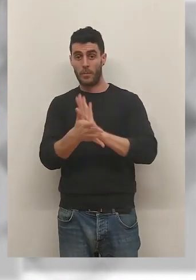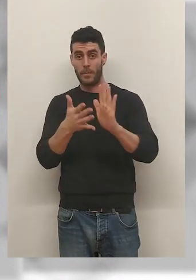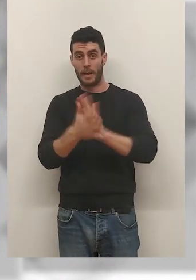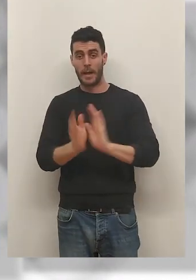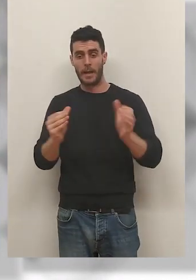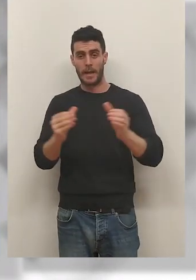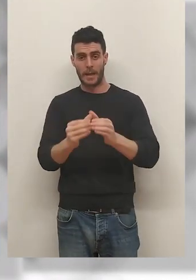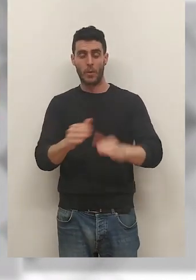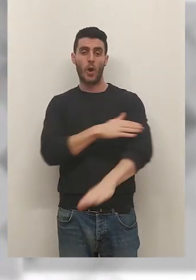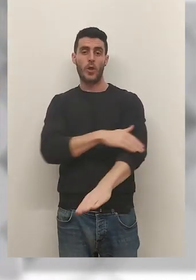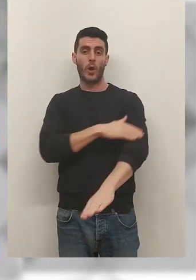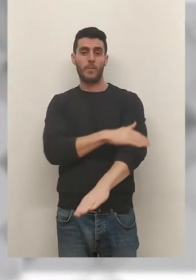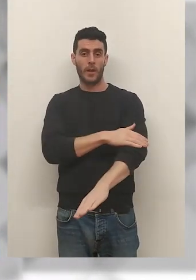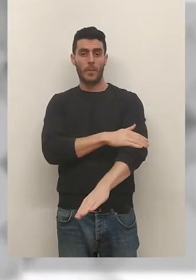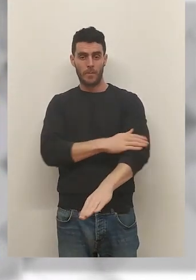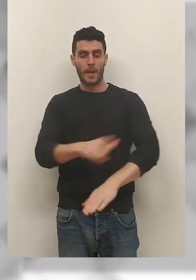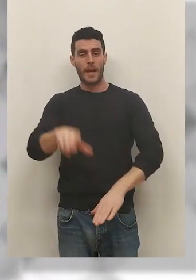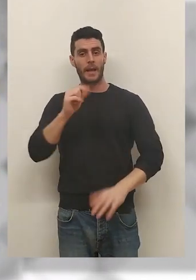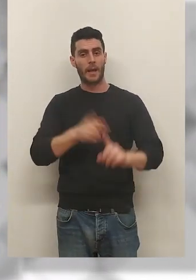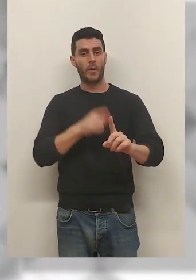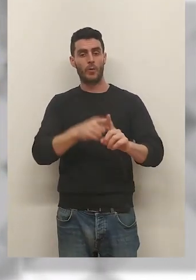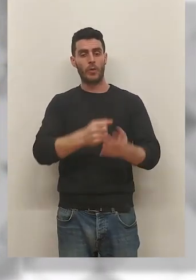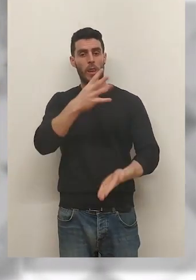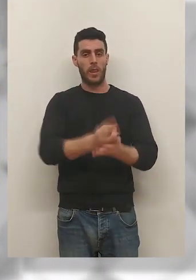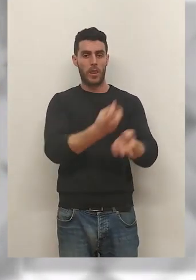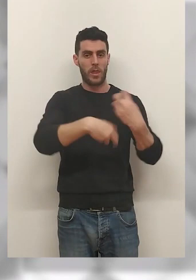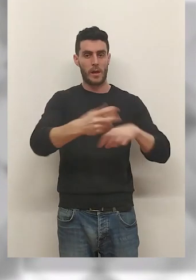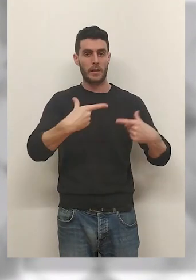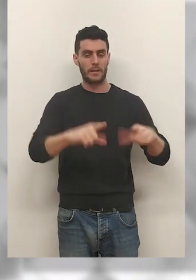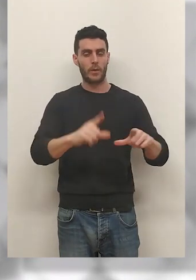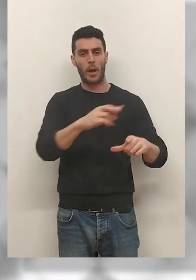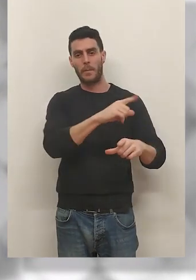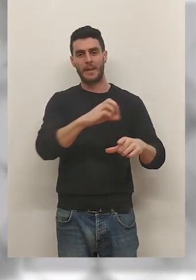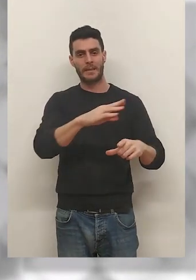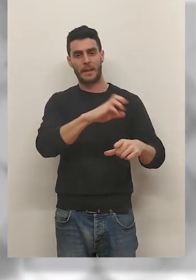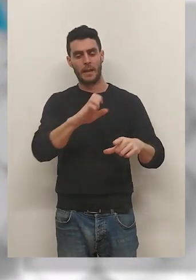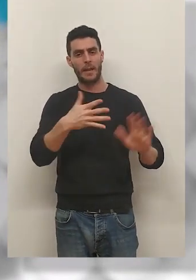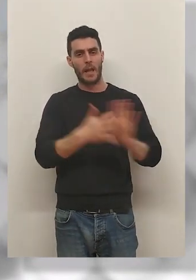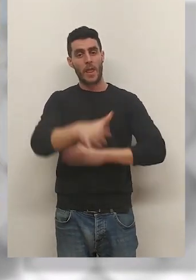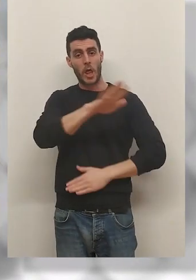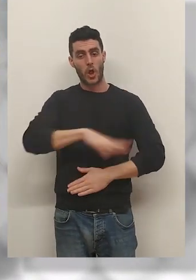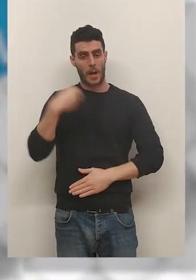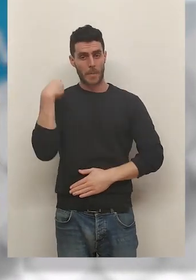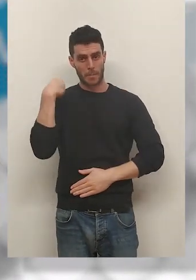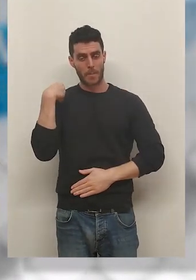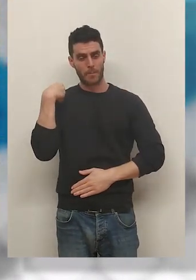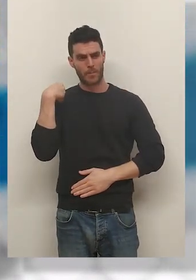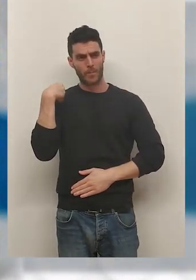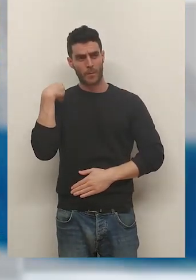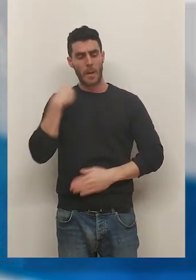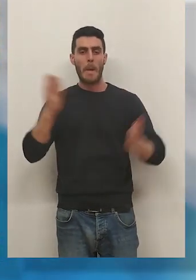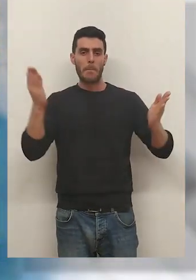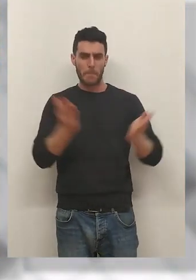contarles que el equipo de gobierno ha decidido cambiar el uso y la edificabilidad en el sector Ramblasque y esto significa que esta zona en vez